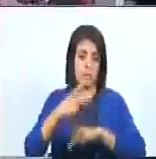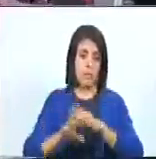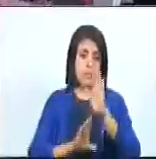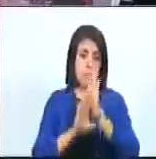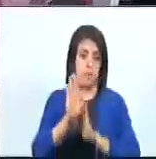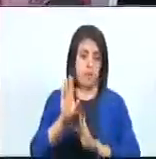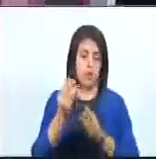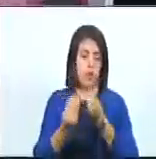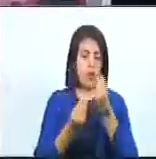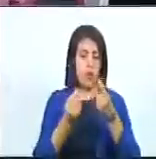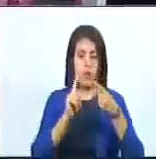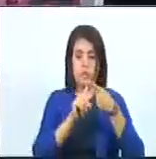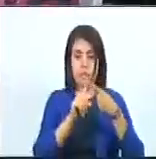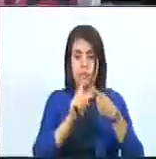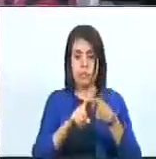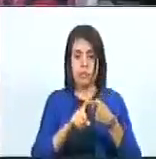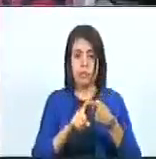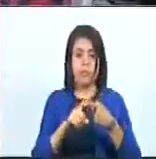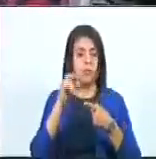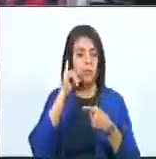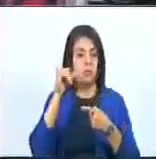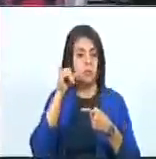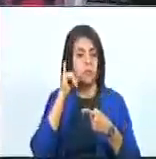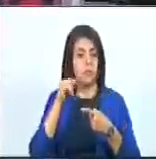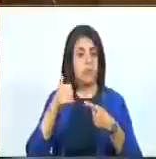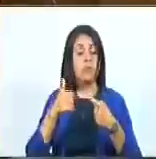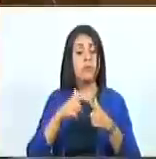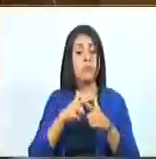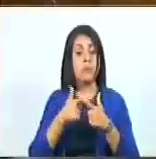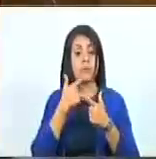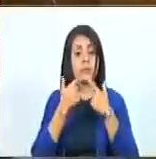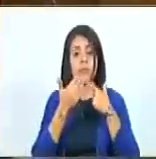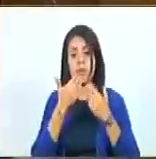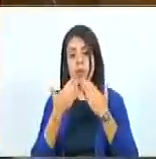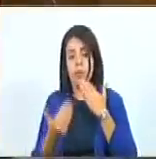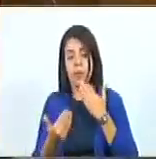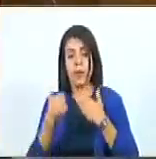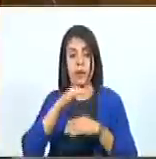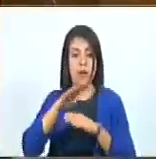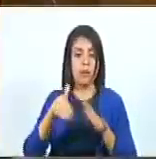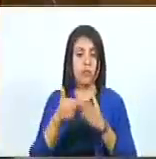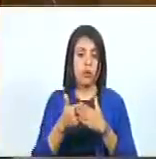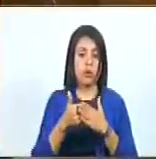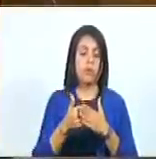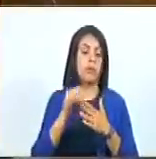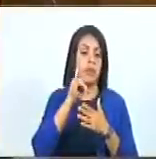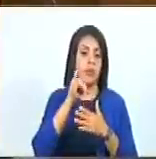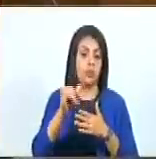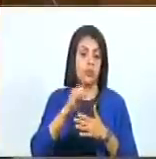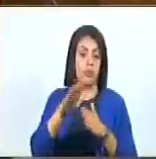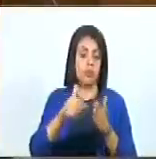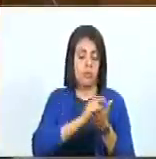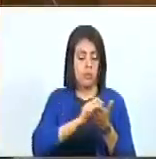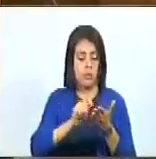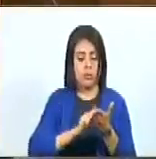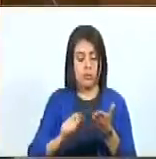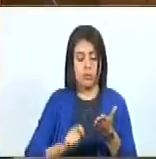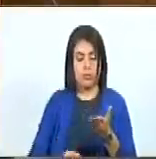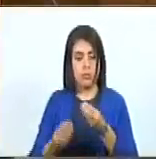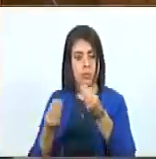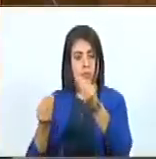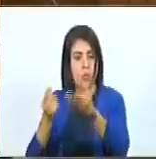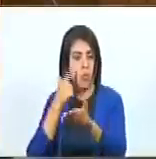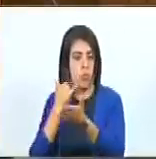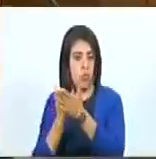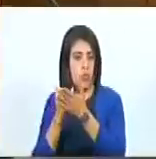manera siguiente. Uno, de las denuncias, quejas, reclamo, sugerencias o peticiones, se levantará un acta, en la cual se dejará